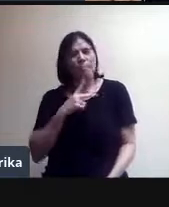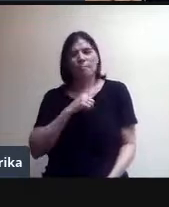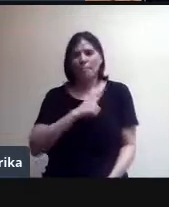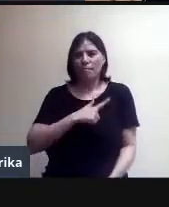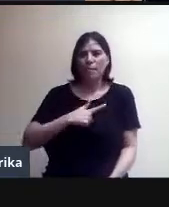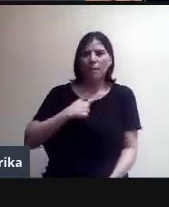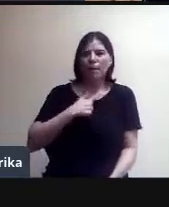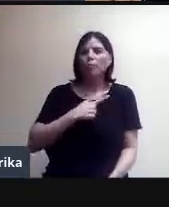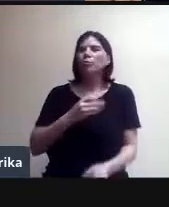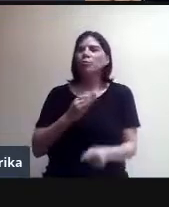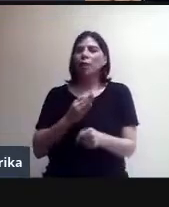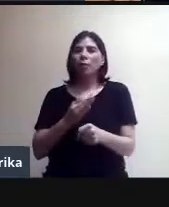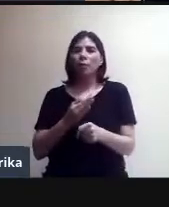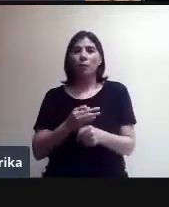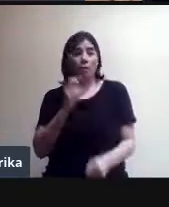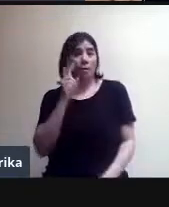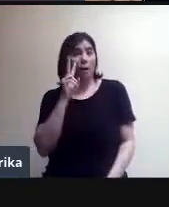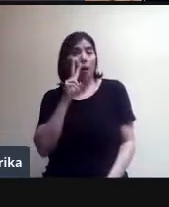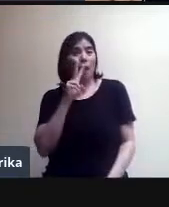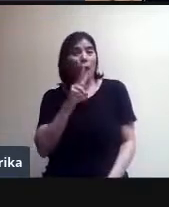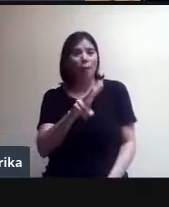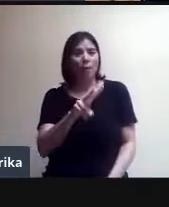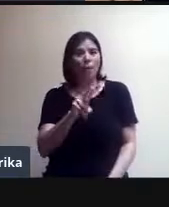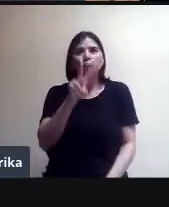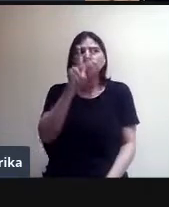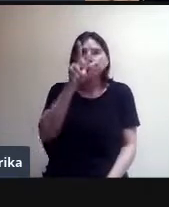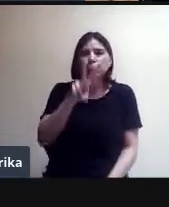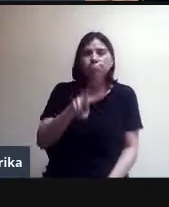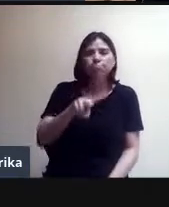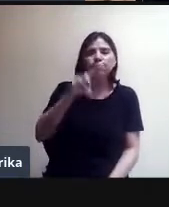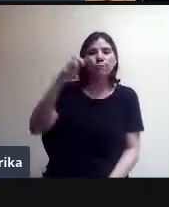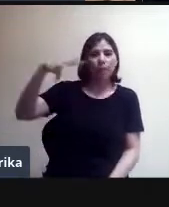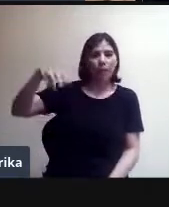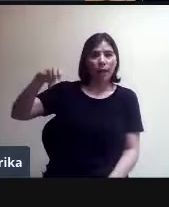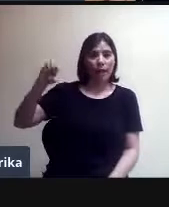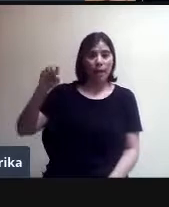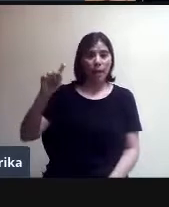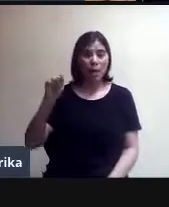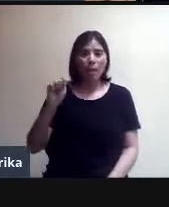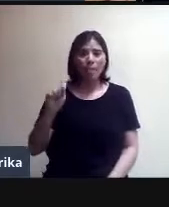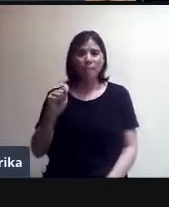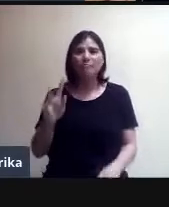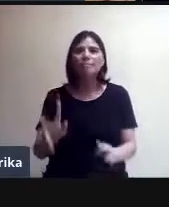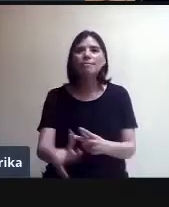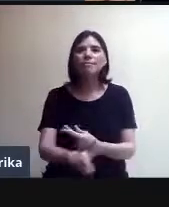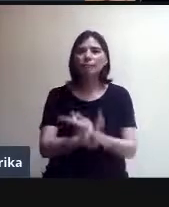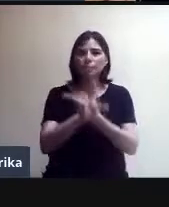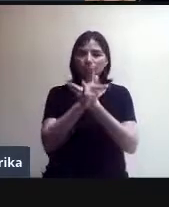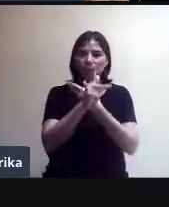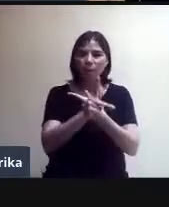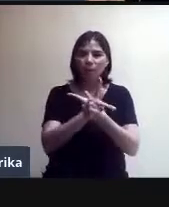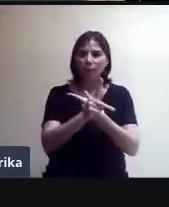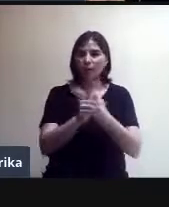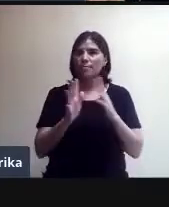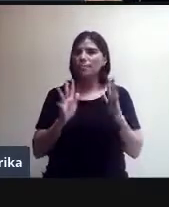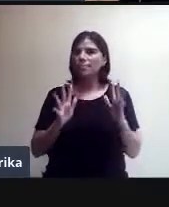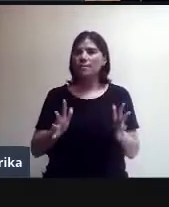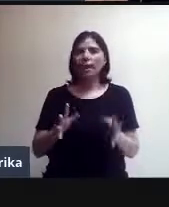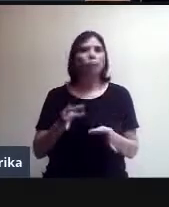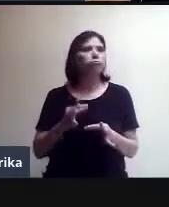momentos ver qué tengo en el Meet, porque son las videollamadas en las que tengo que estar ya lista, presente. Entonces, bueno,